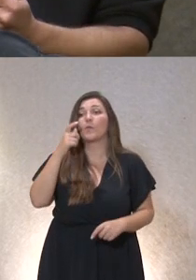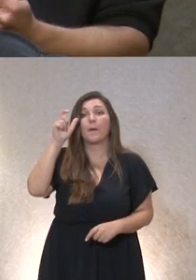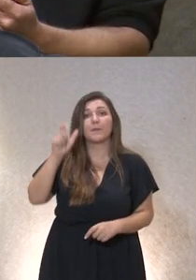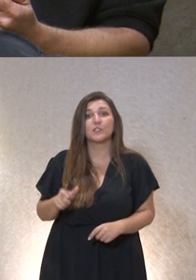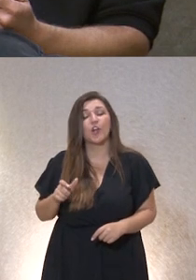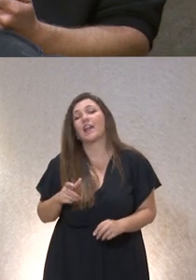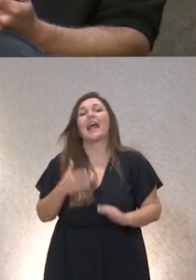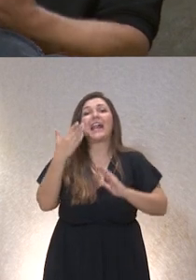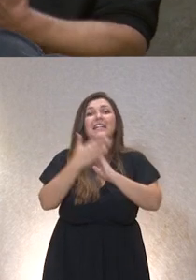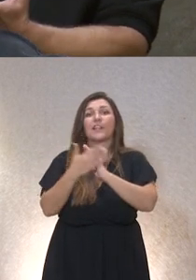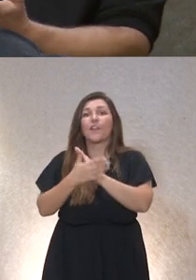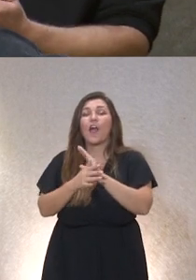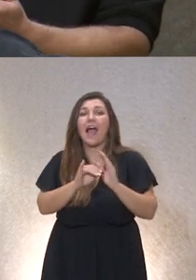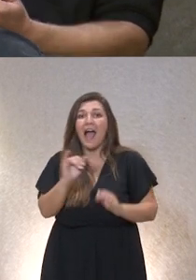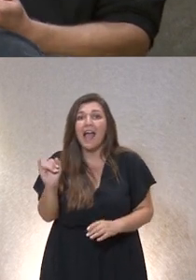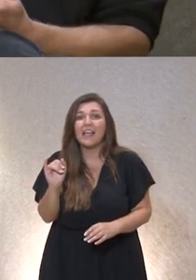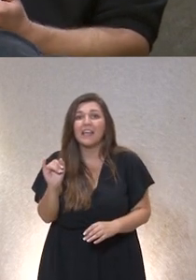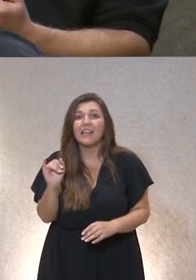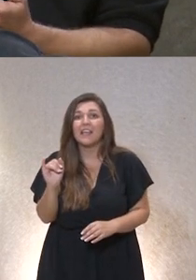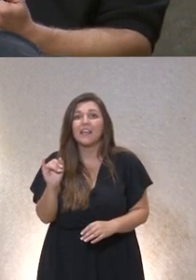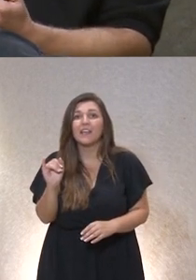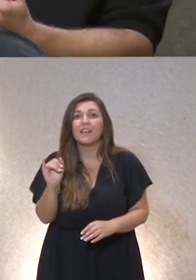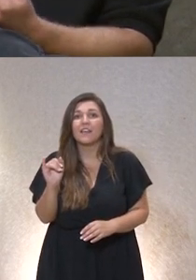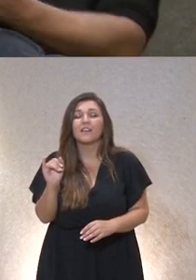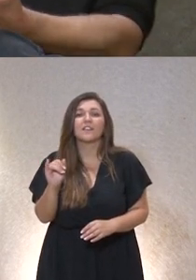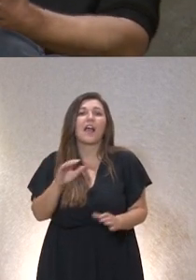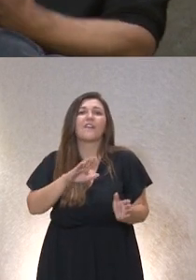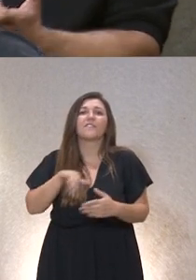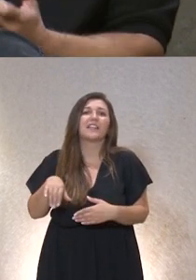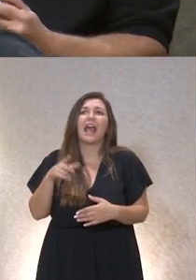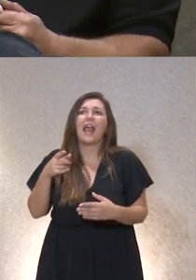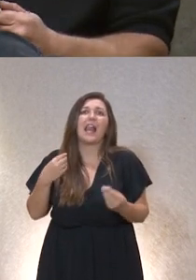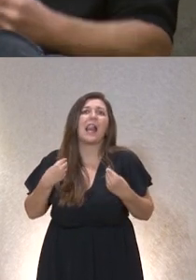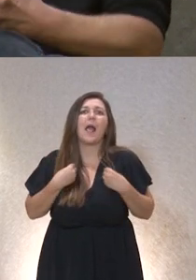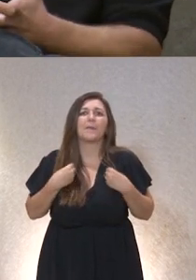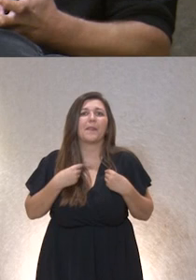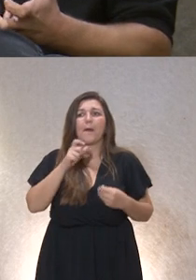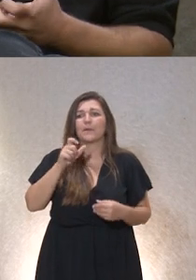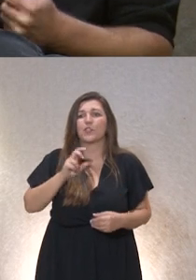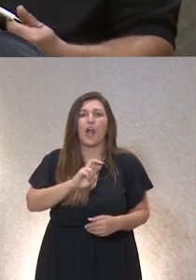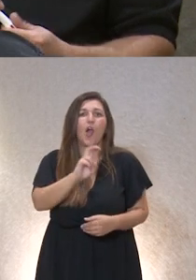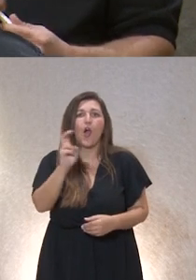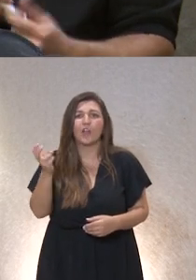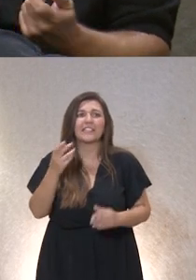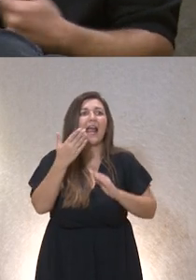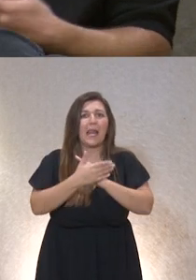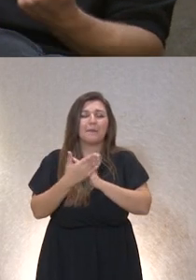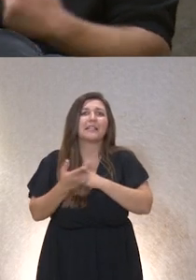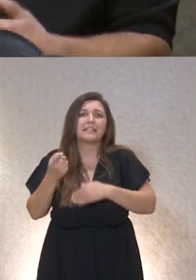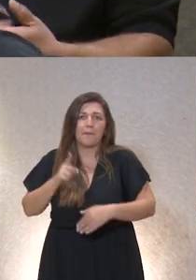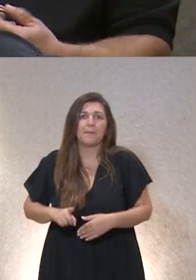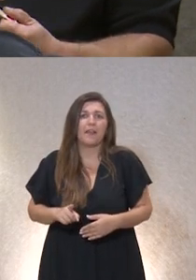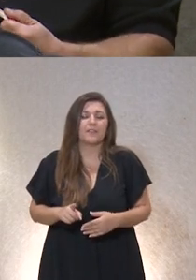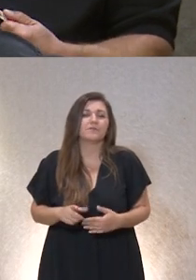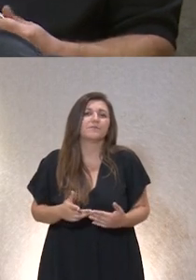restricción es muy probable que esa restricción también esté apareciendo en la vida de otras personas que viven en ese servicio de vivienda ¿no? entonces